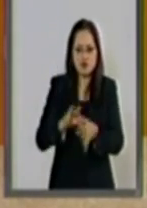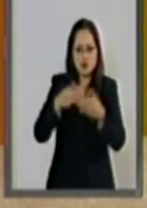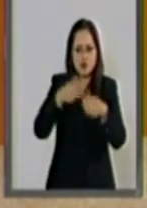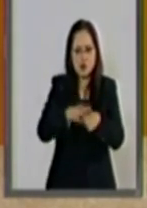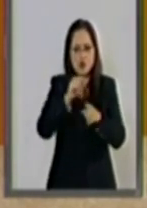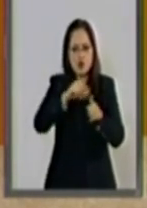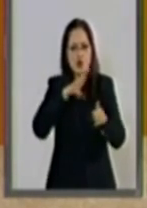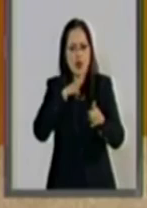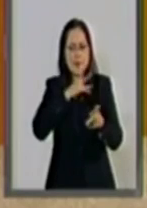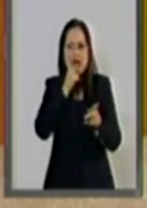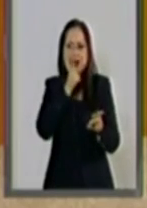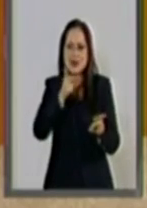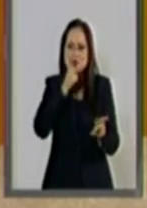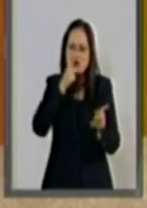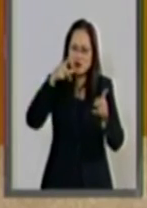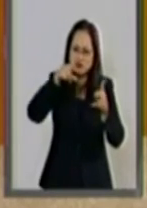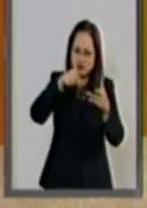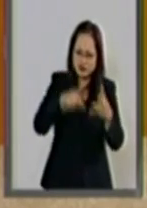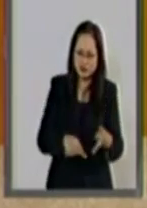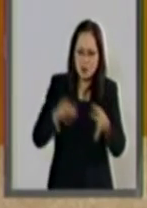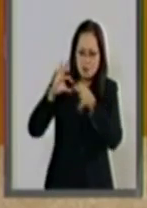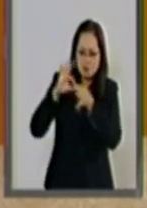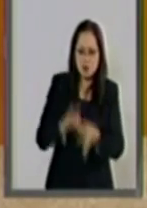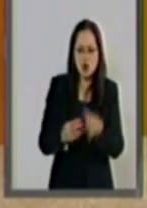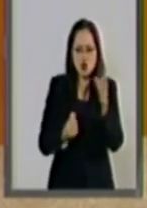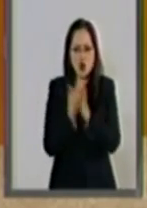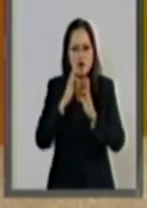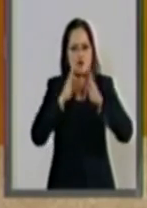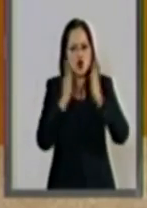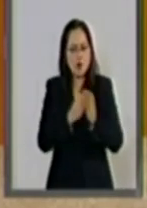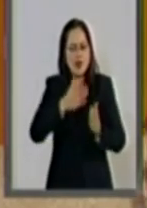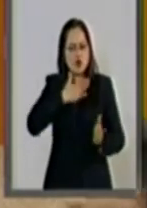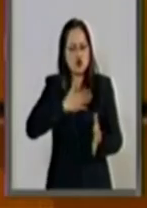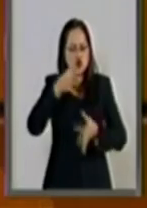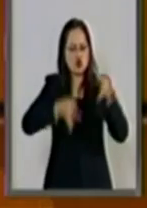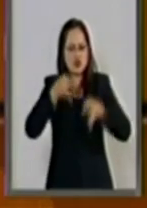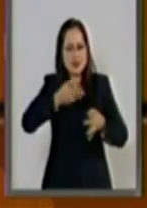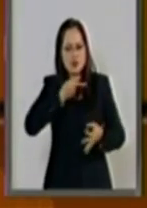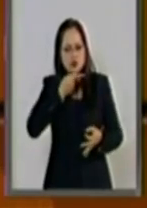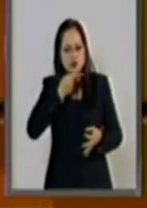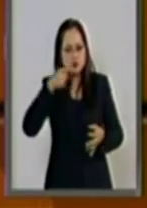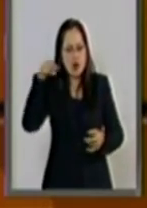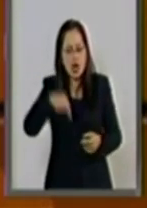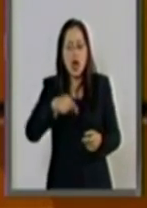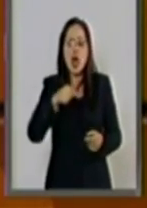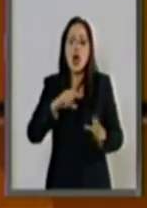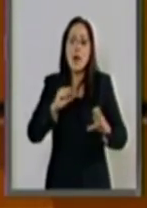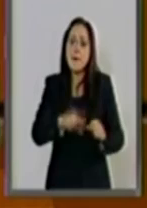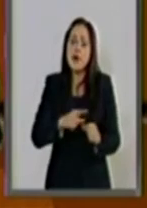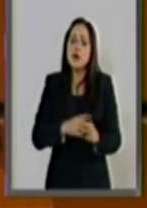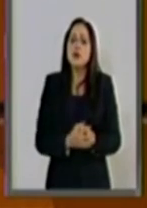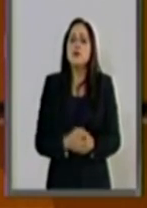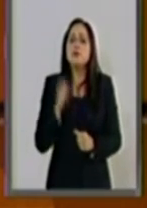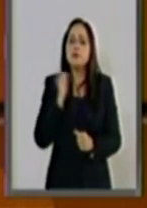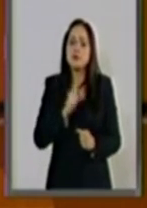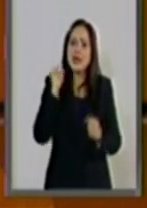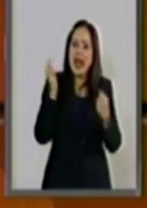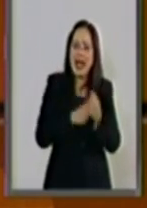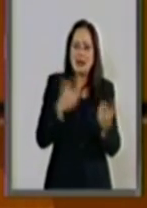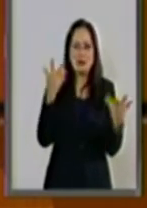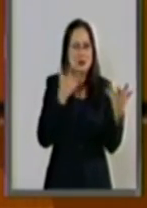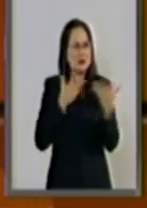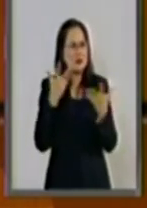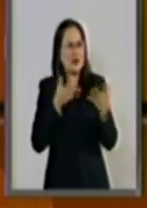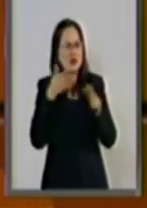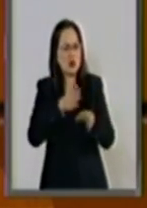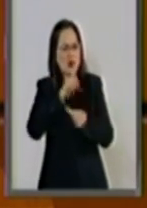terminología jurídica de acuerdo al nuevo modelo de justicia oral y esto evita interpretaciones equivocadas de la